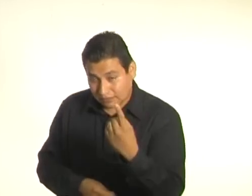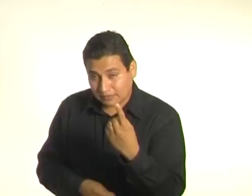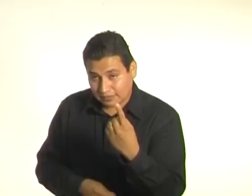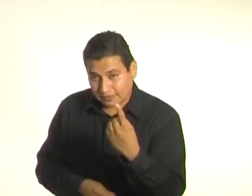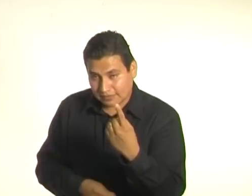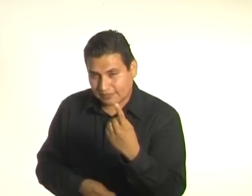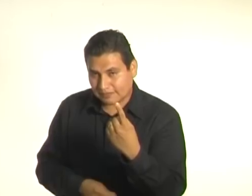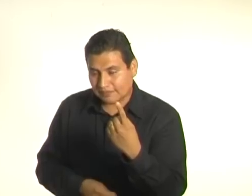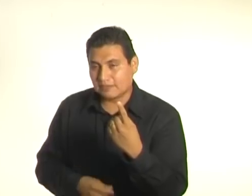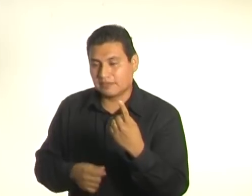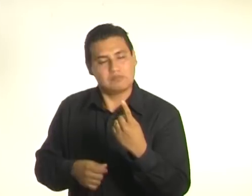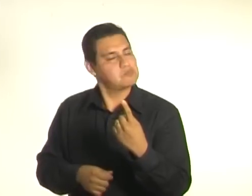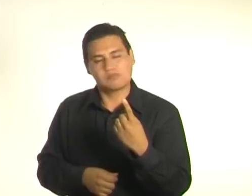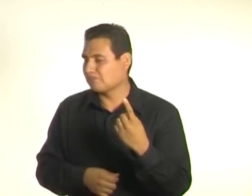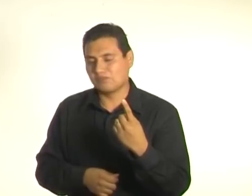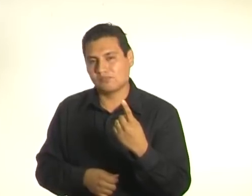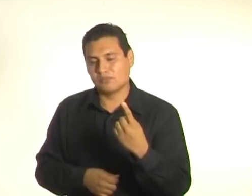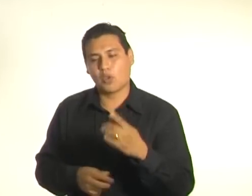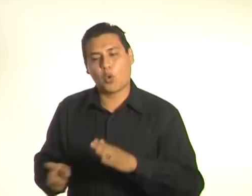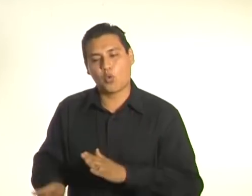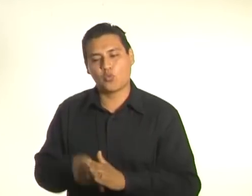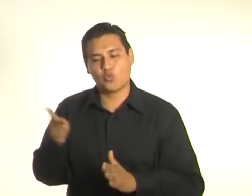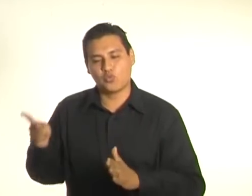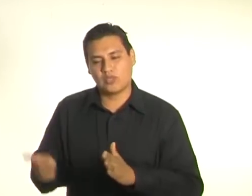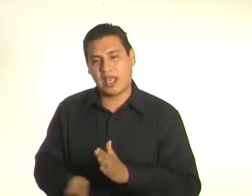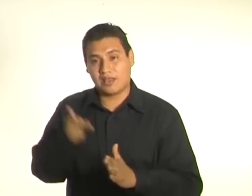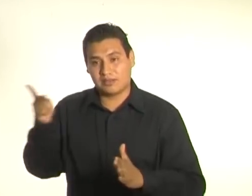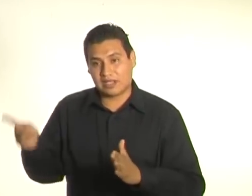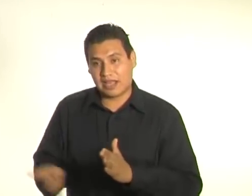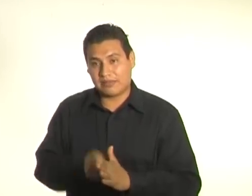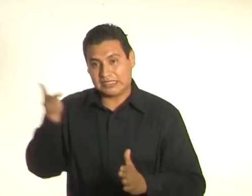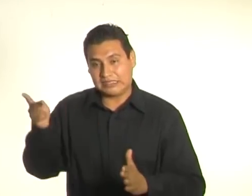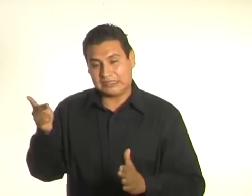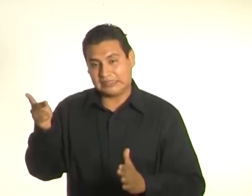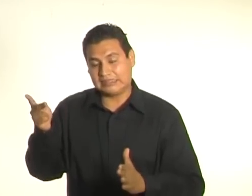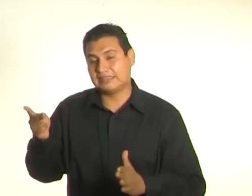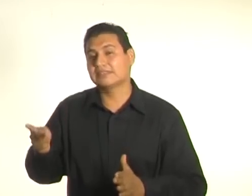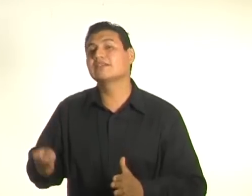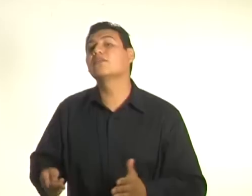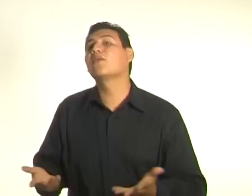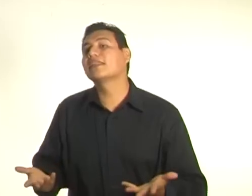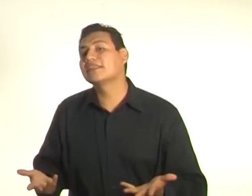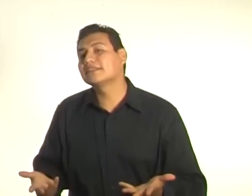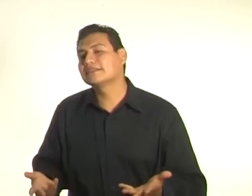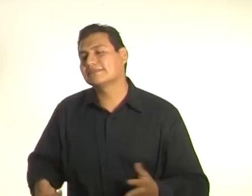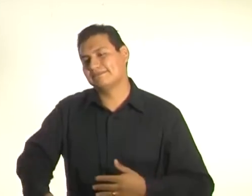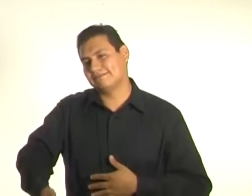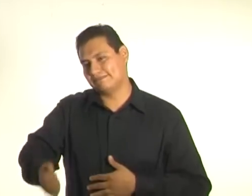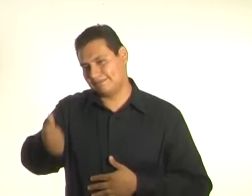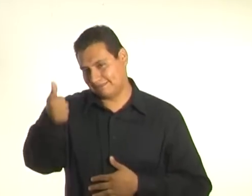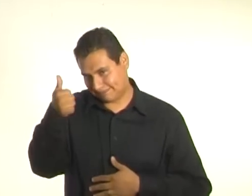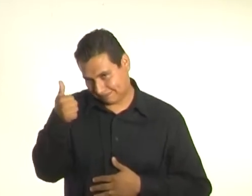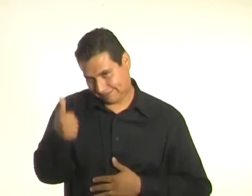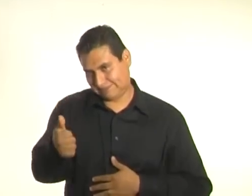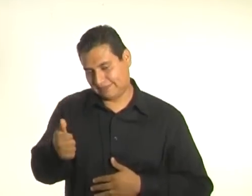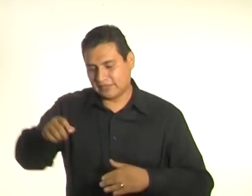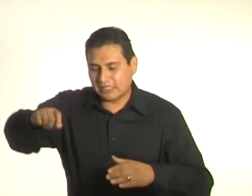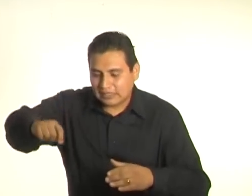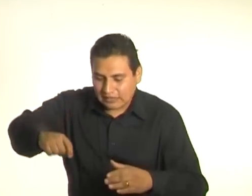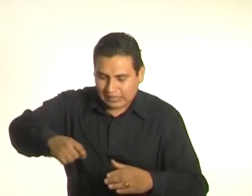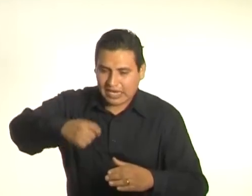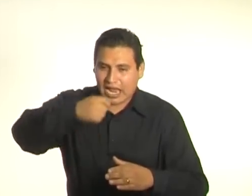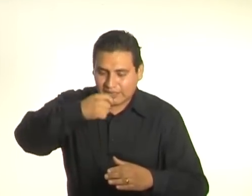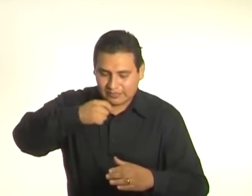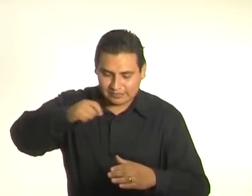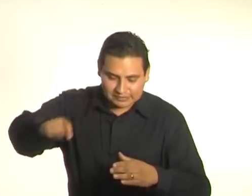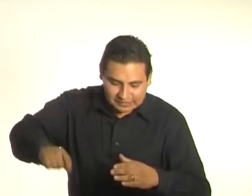tos. Tomó una, dos, tres, cuatro, cinco y seis. Pobre de